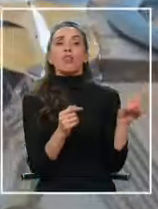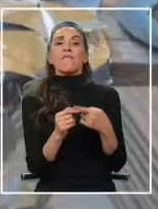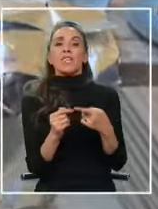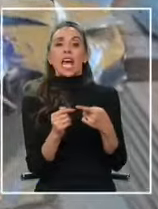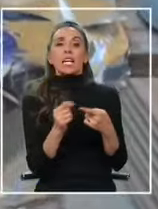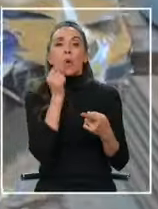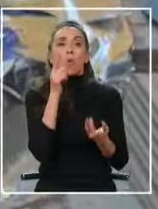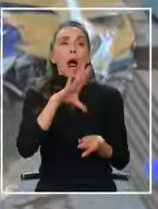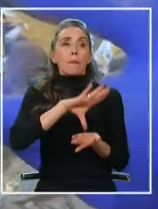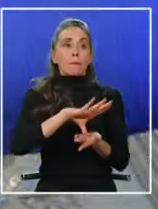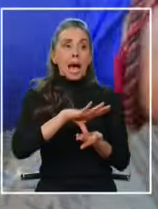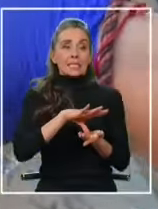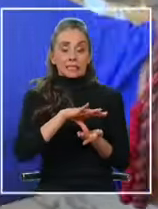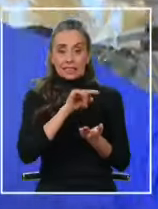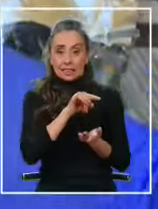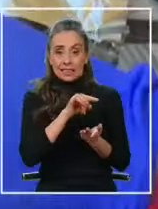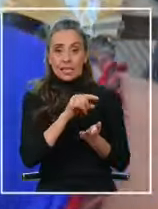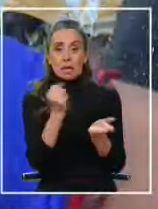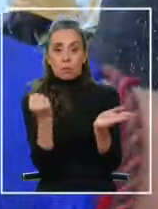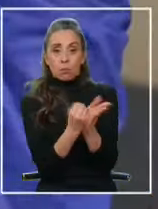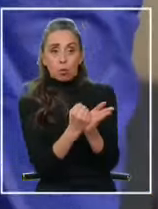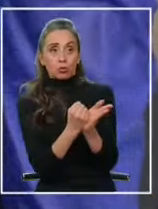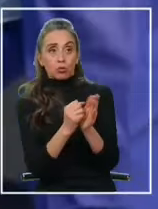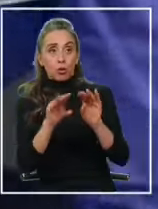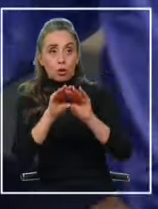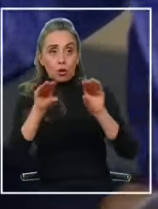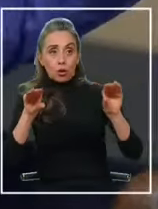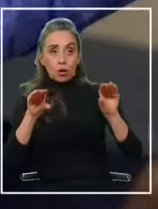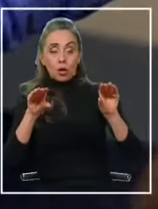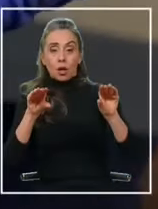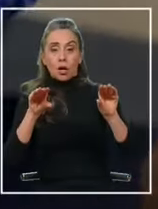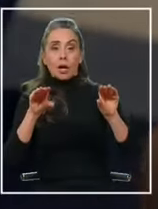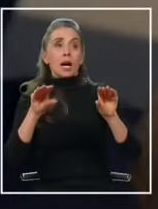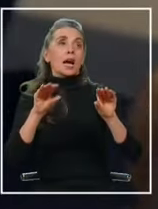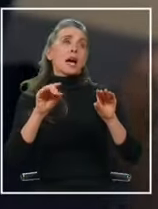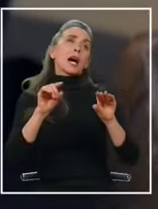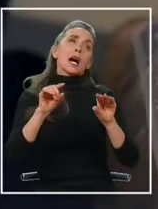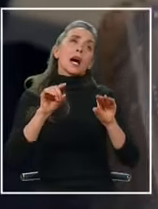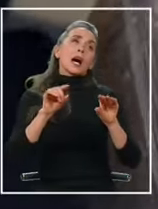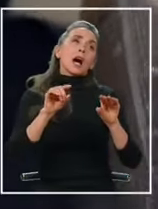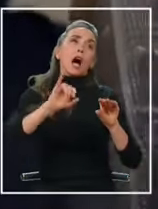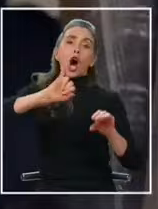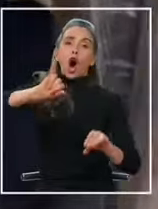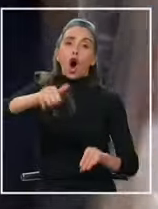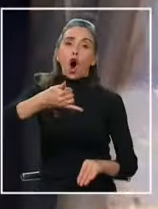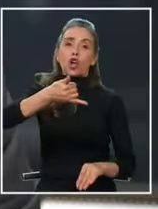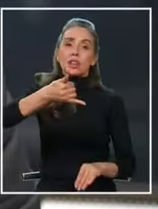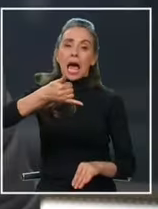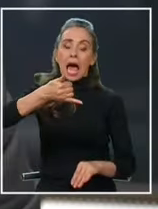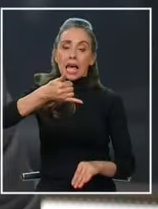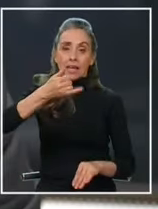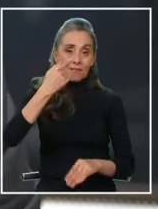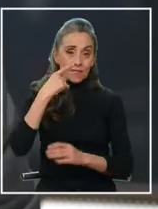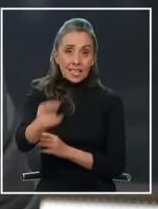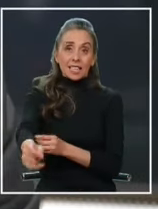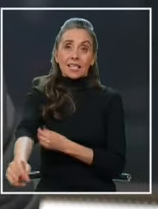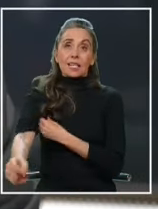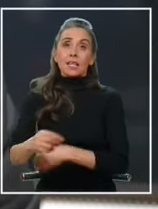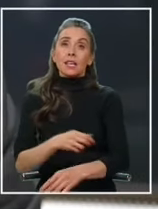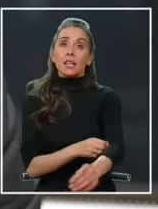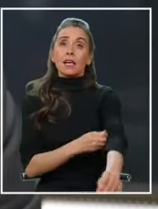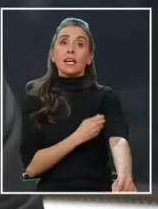y en este caso había una denominación tenía una letra característica que era una letra J cierto y lo que